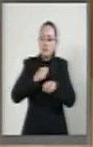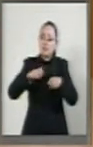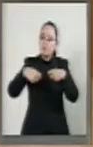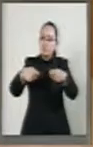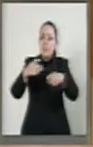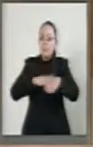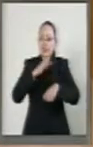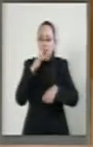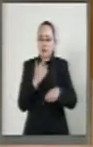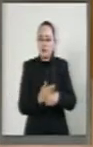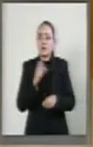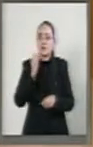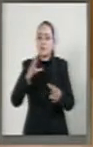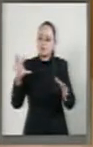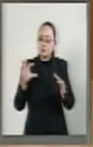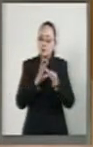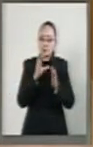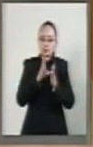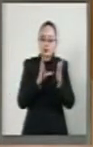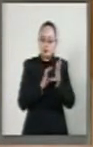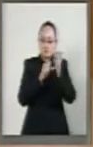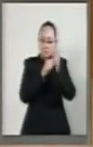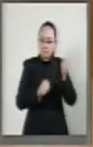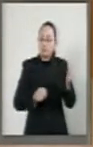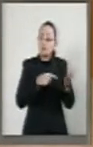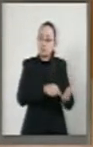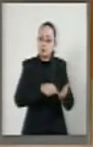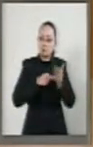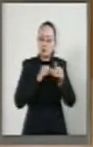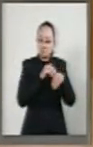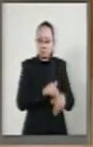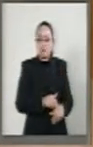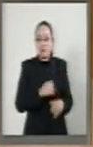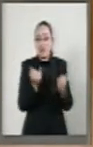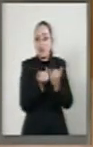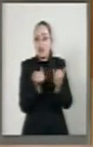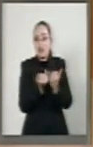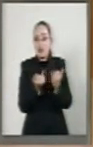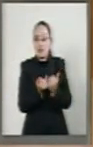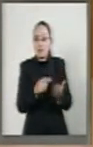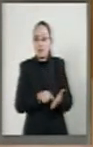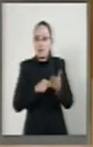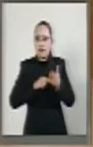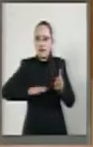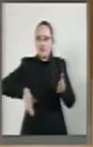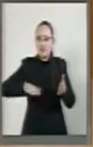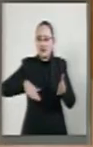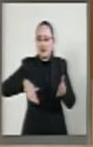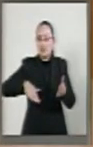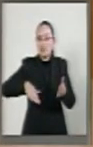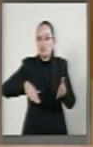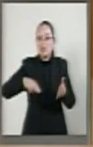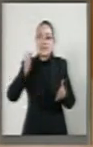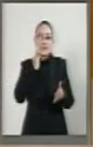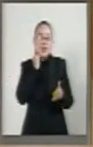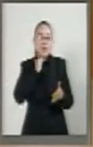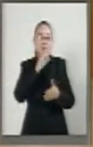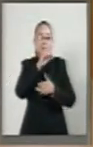Además, atiende al mandato constitucional y convencional, como lo refirió la senadora de la Peña,